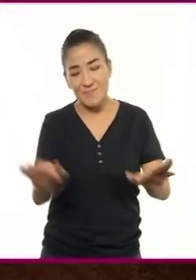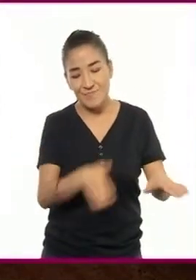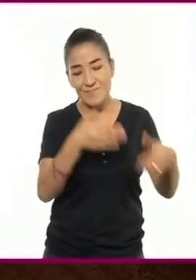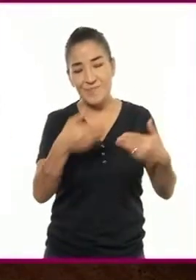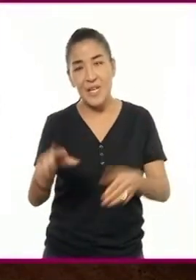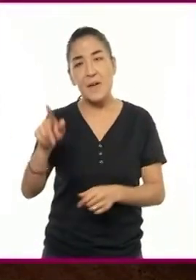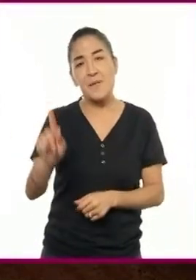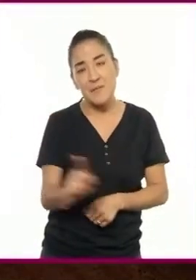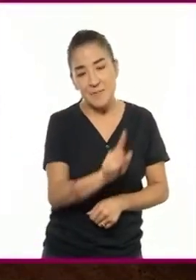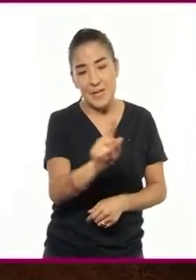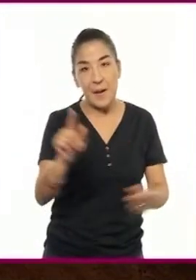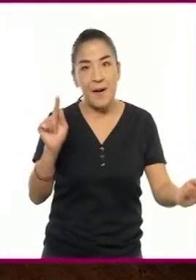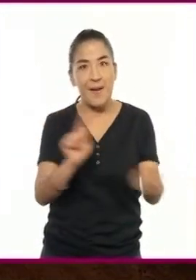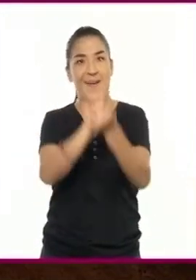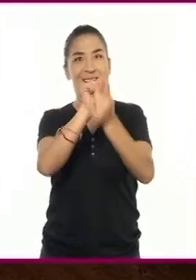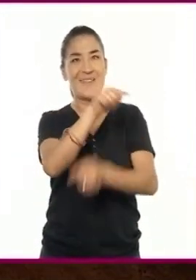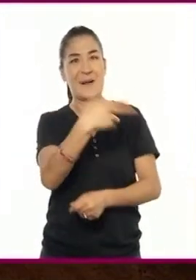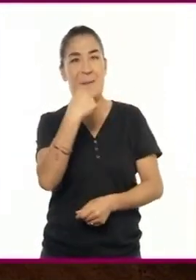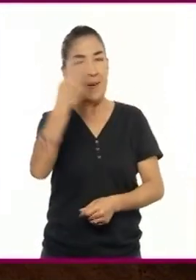encuentra con el viajero.